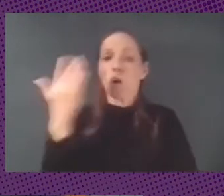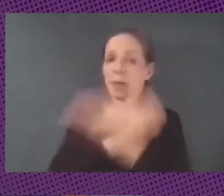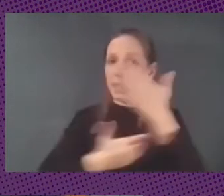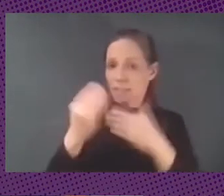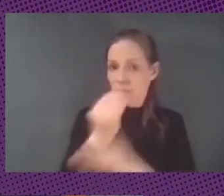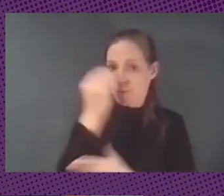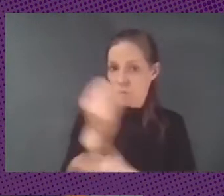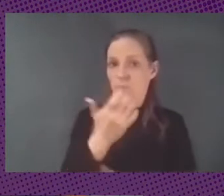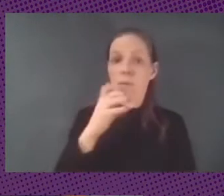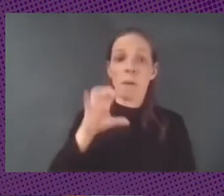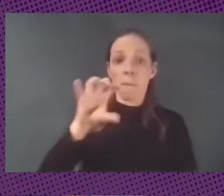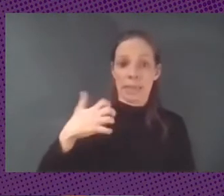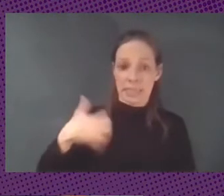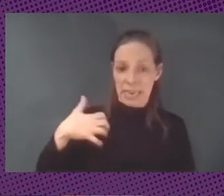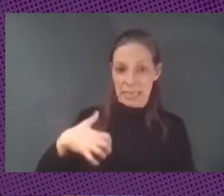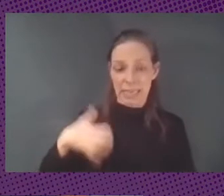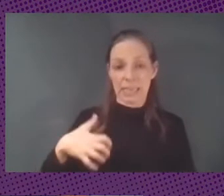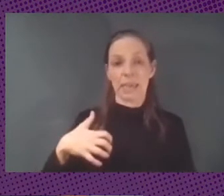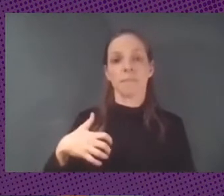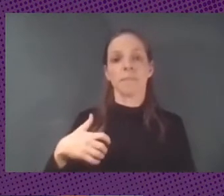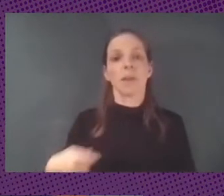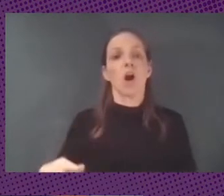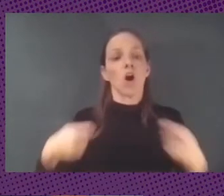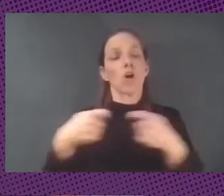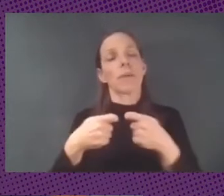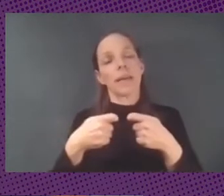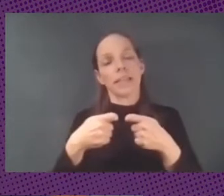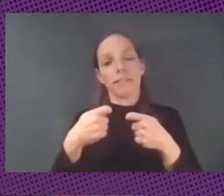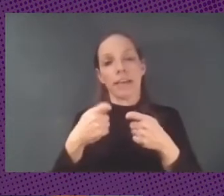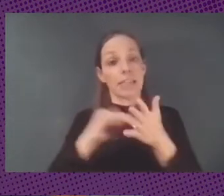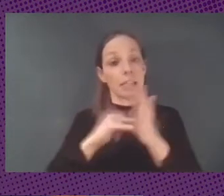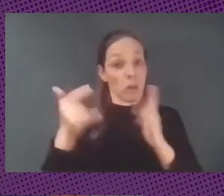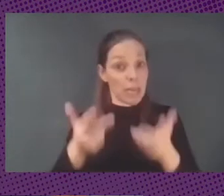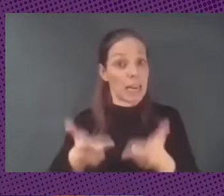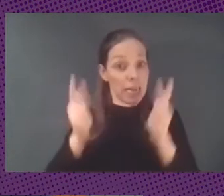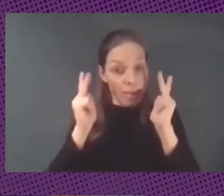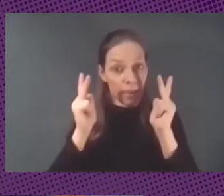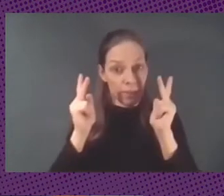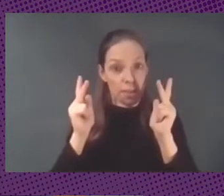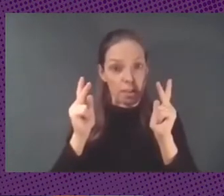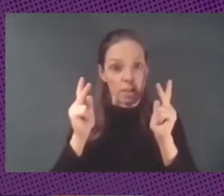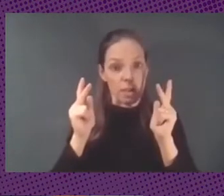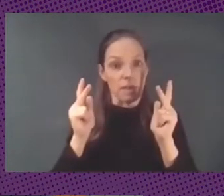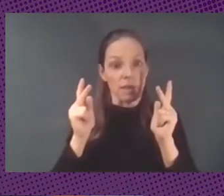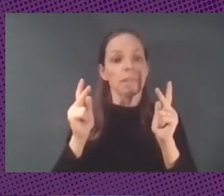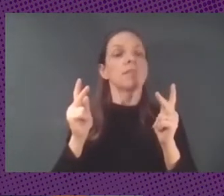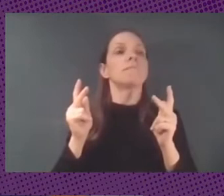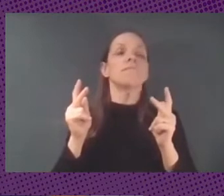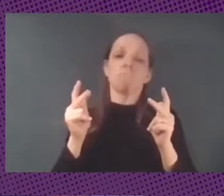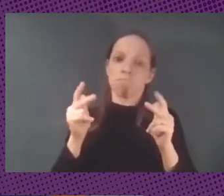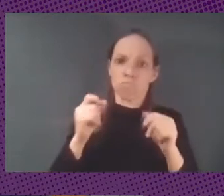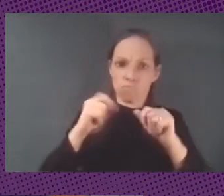Argentina las cooperativas de tecnologías libres tienen un lugar importante digamos funcionan